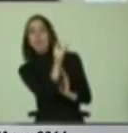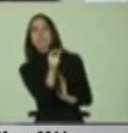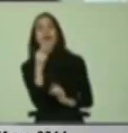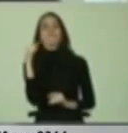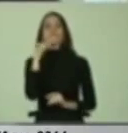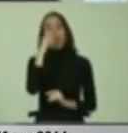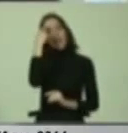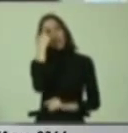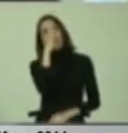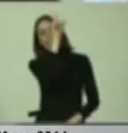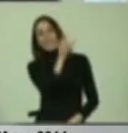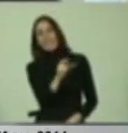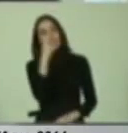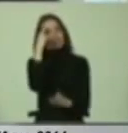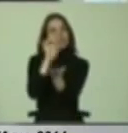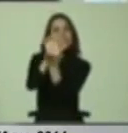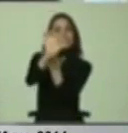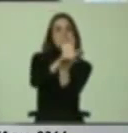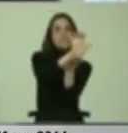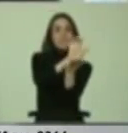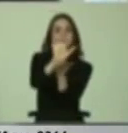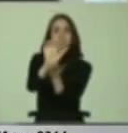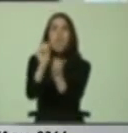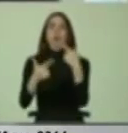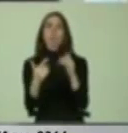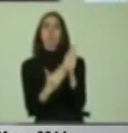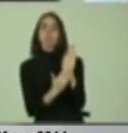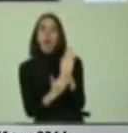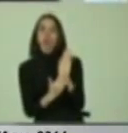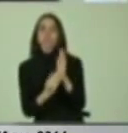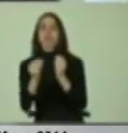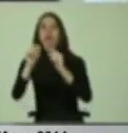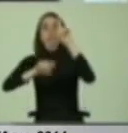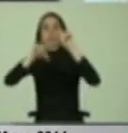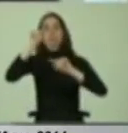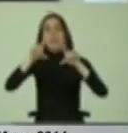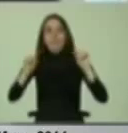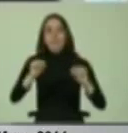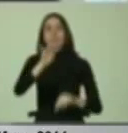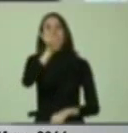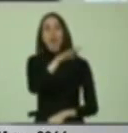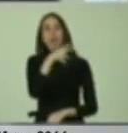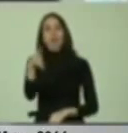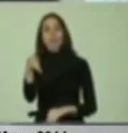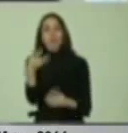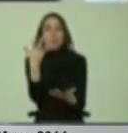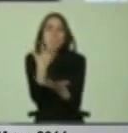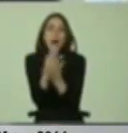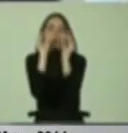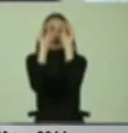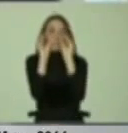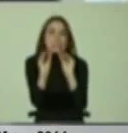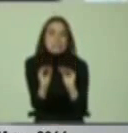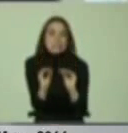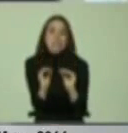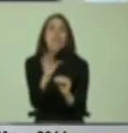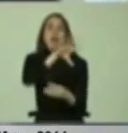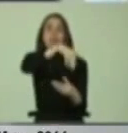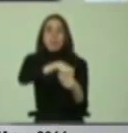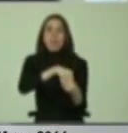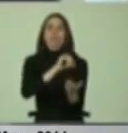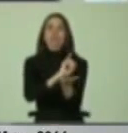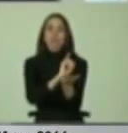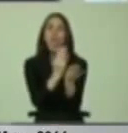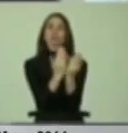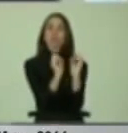prejuicios, están en las políticas, sistemas de medición, currículum sobrecargado, están en las instituciones